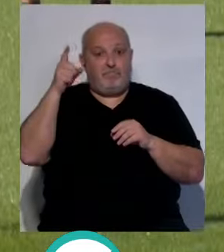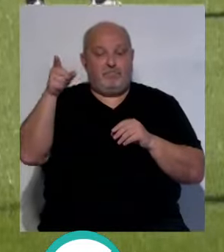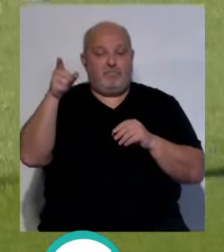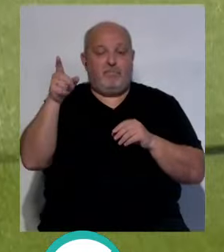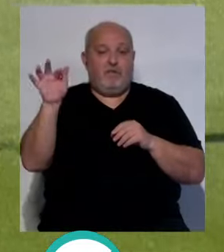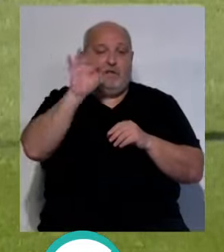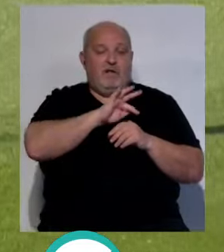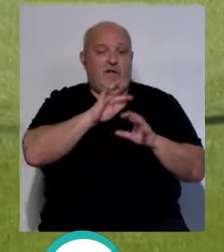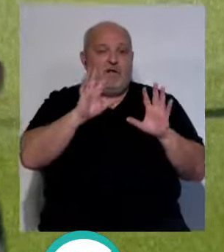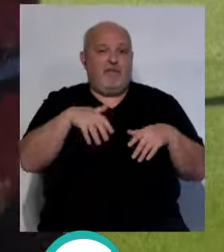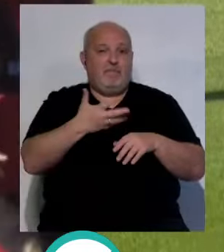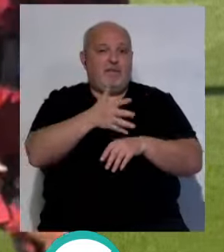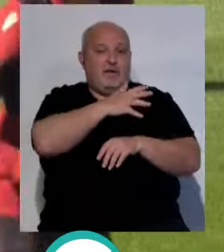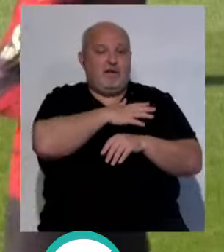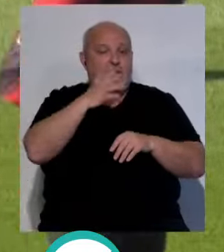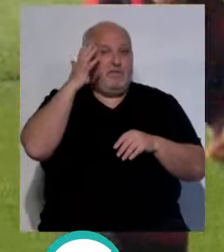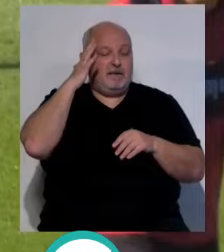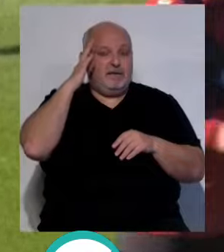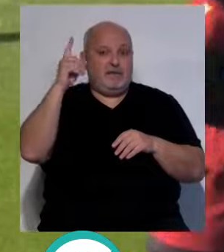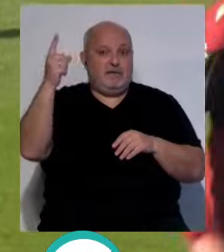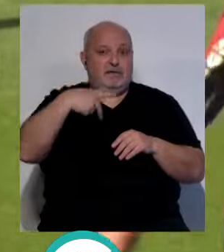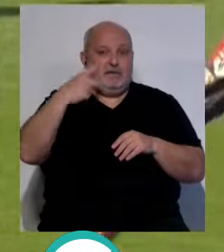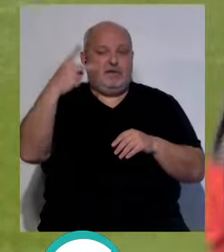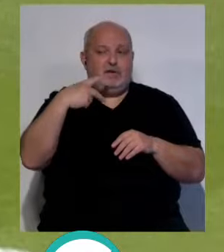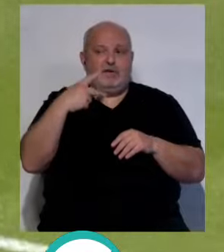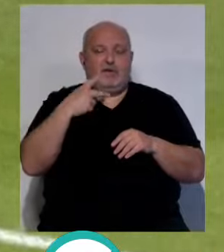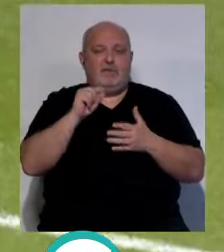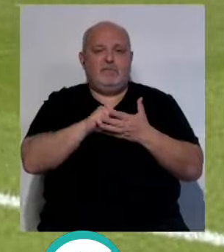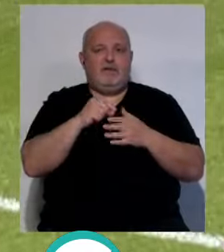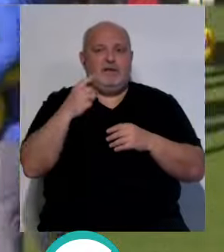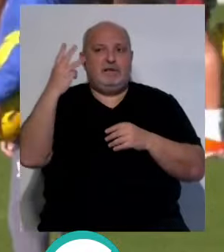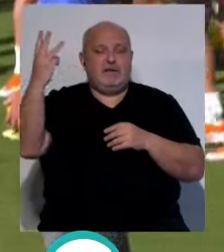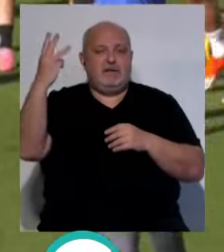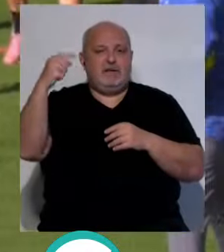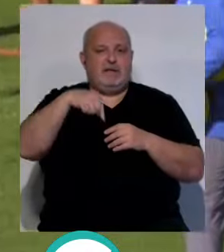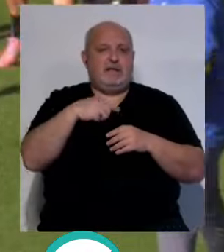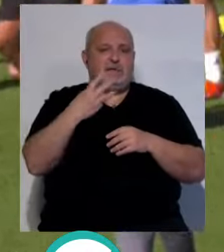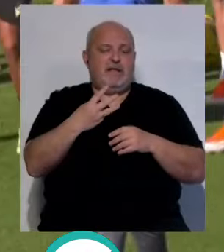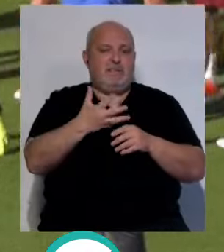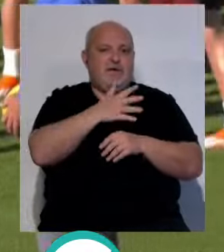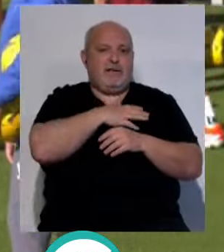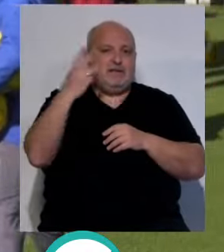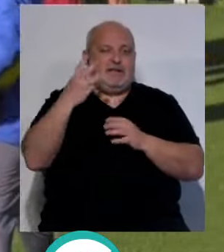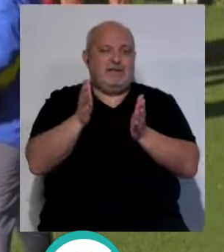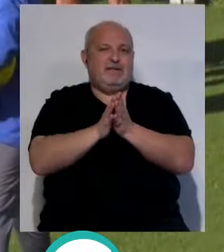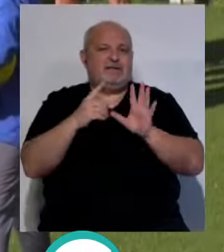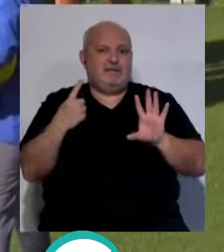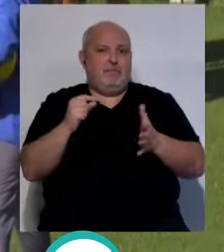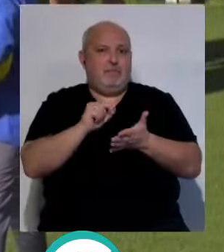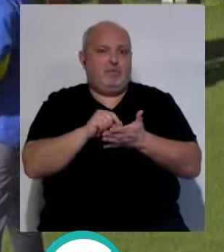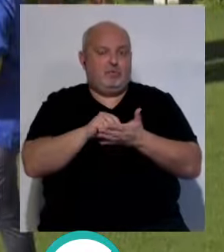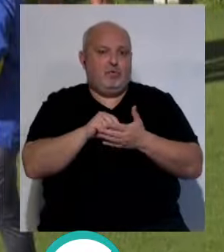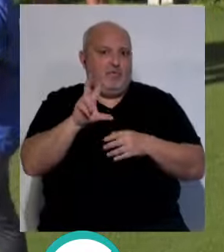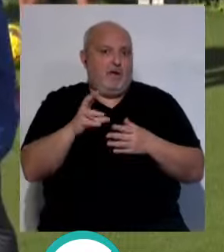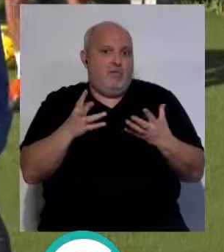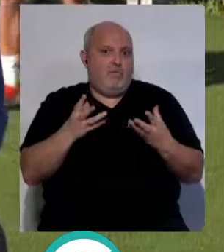y después tenemos aquí un Cade-Mallorca, tú imagínate que nosotros saquemos tres puntos en Girona y le ganamos aquí al Mallorca. Fíjate que prácticamente